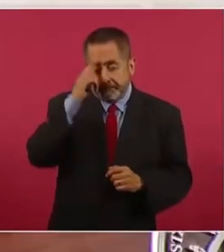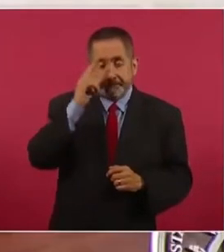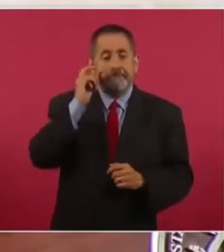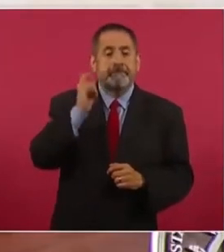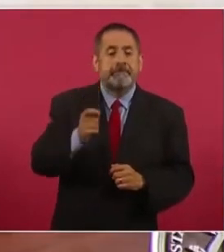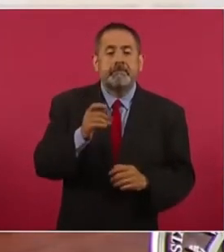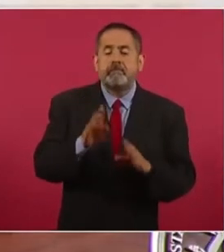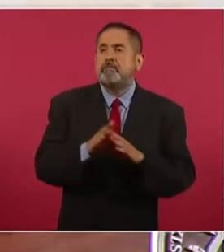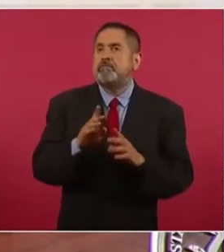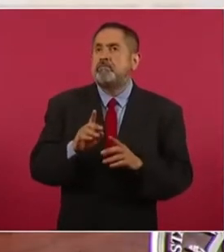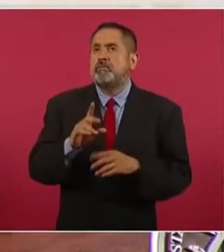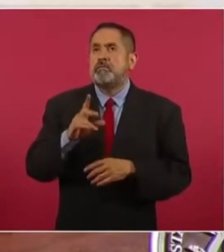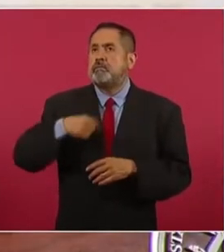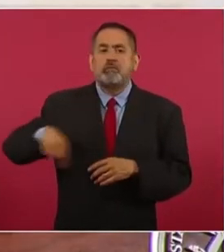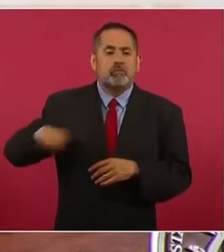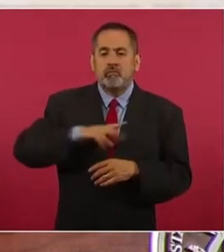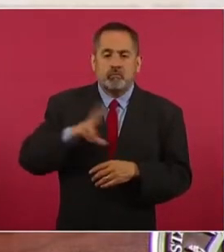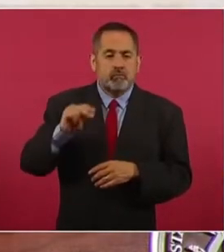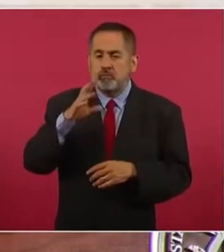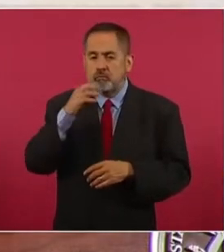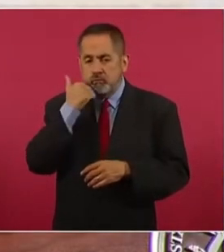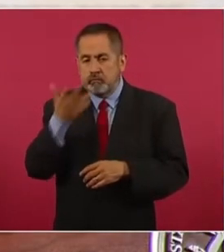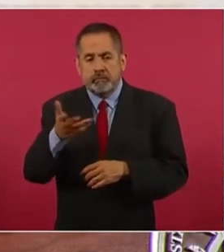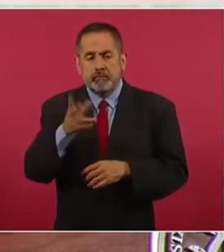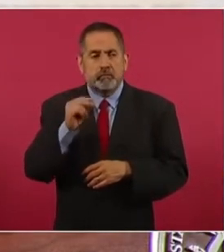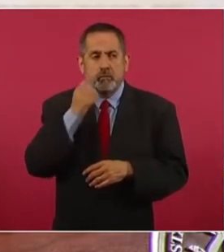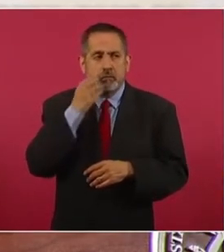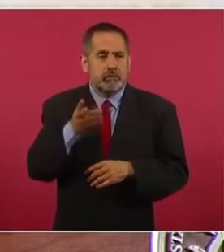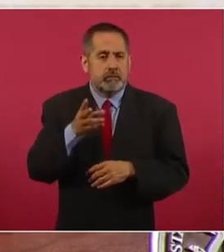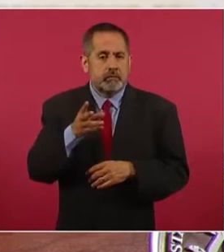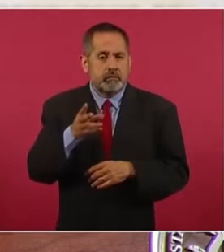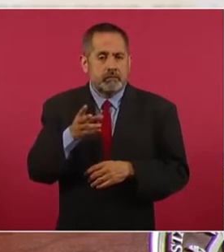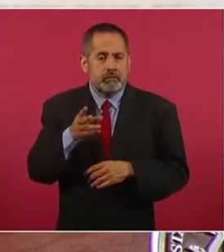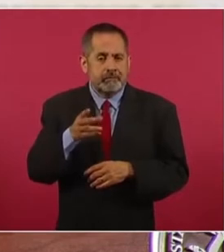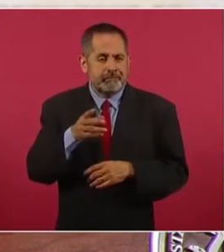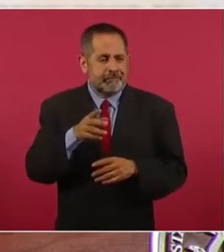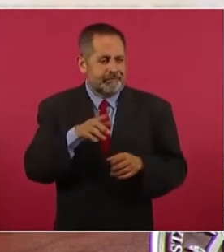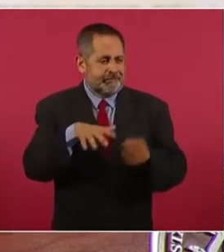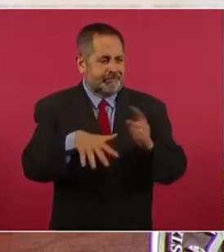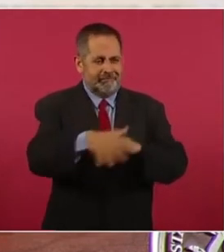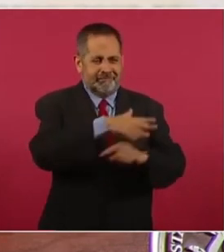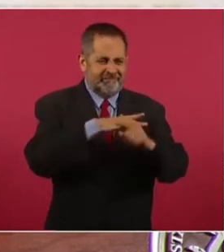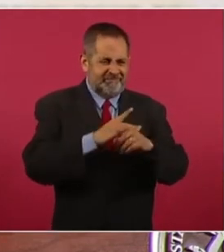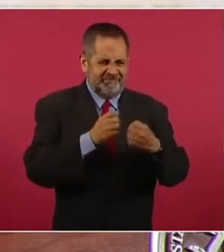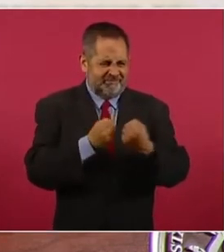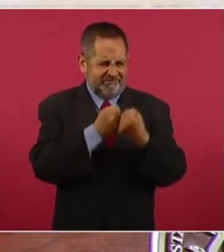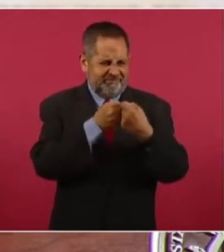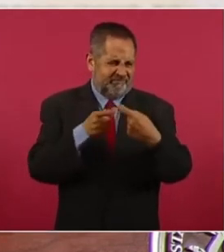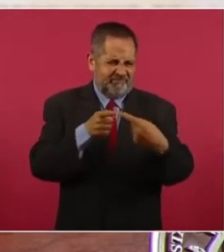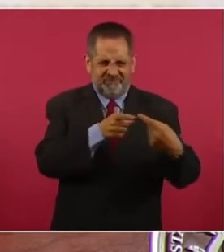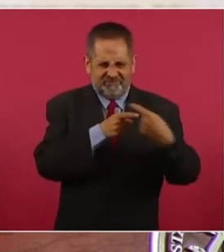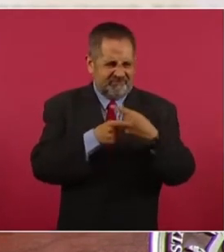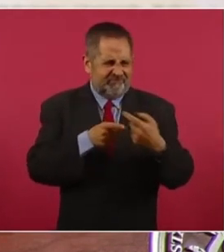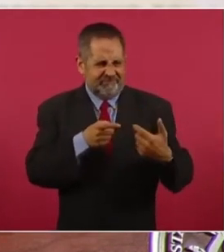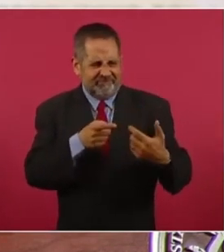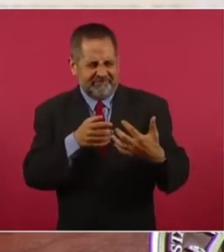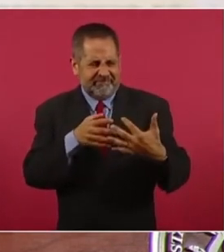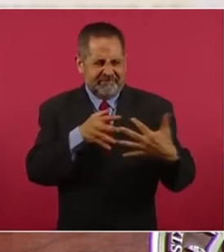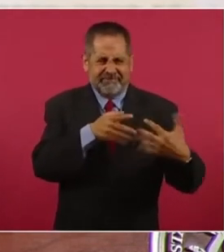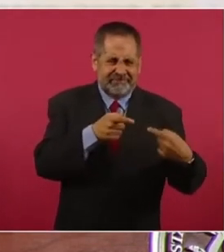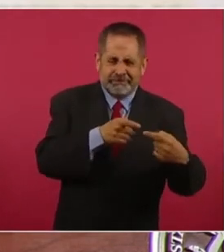los ambientes de violencia.